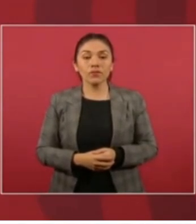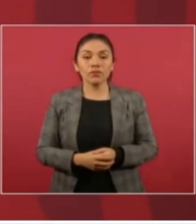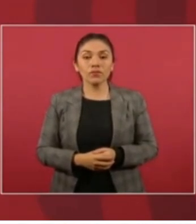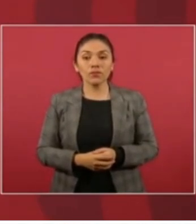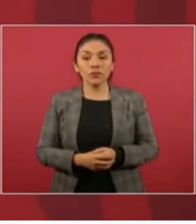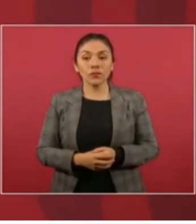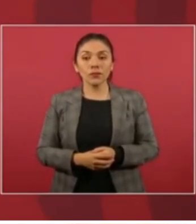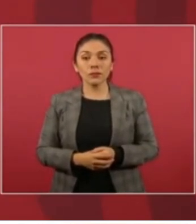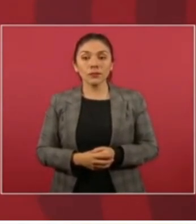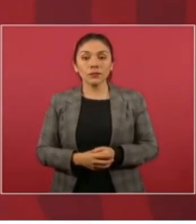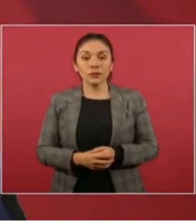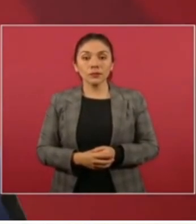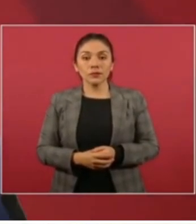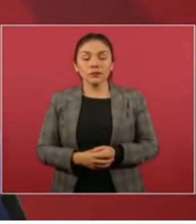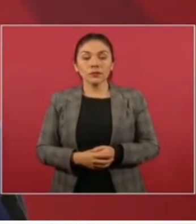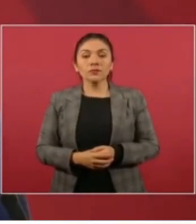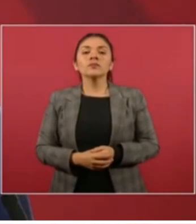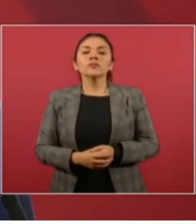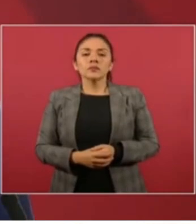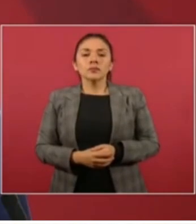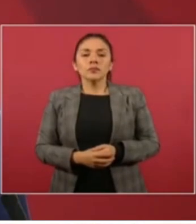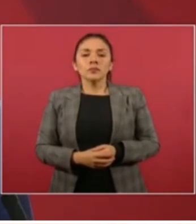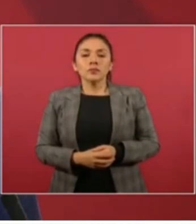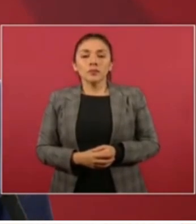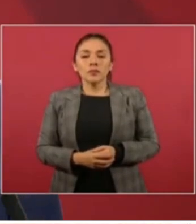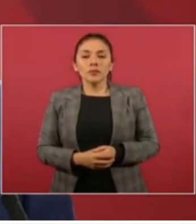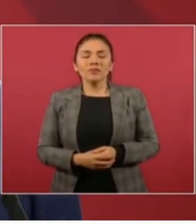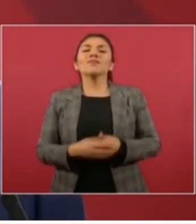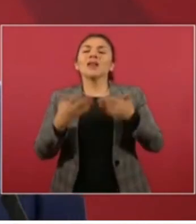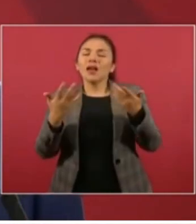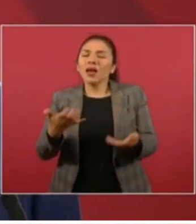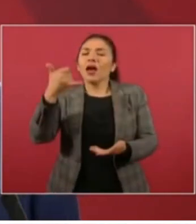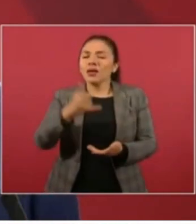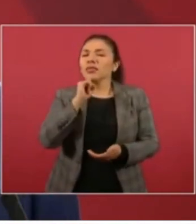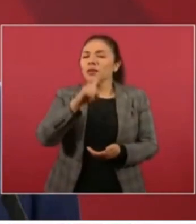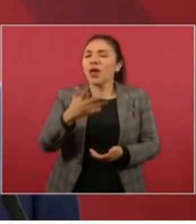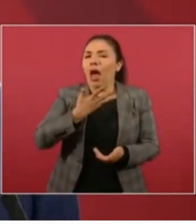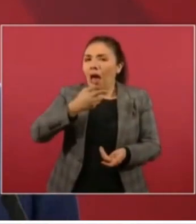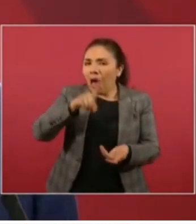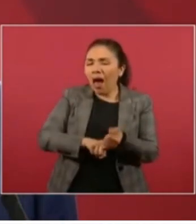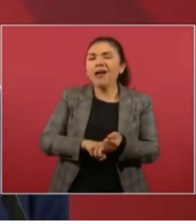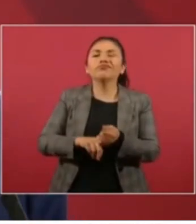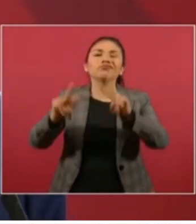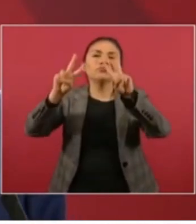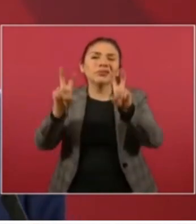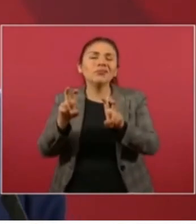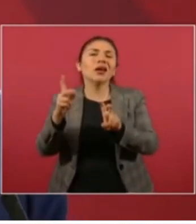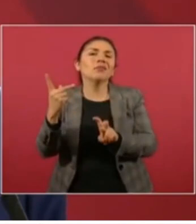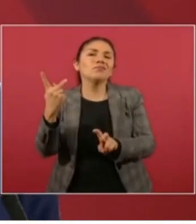Y hay también mucha politiquería de